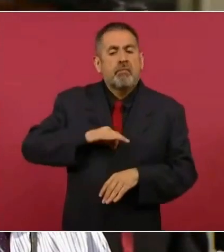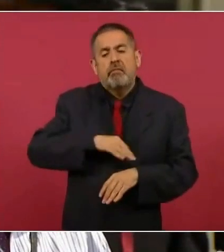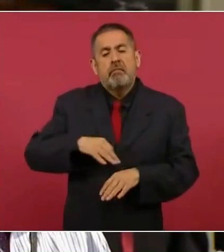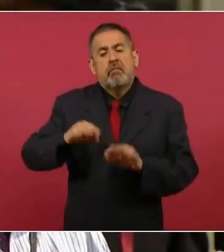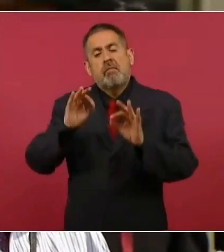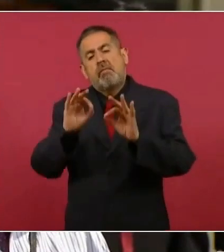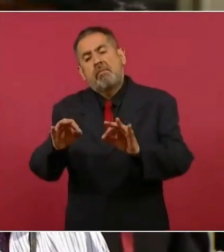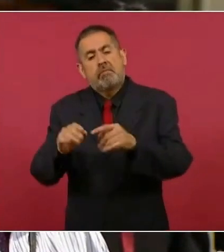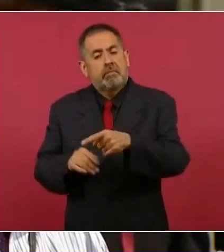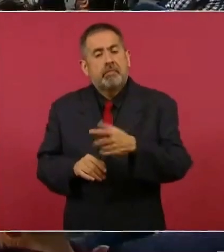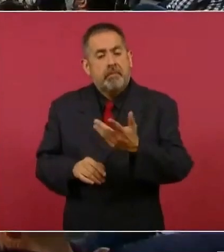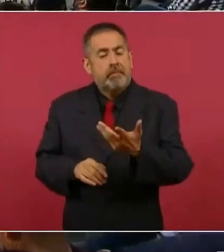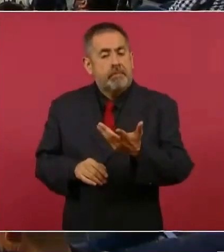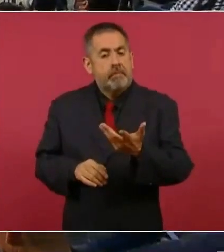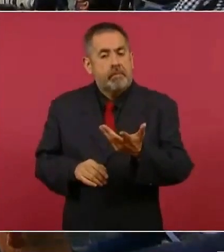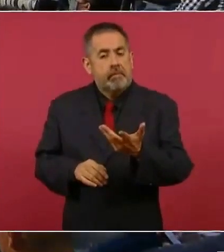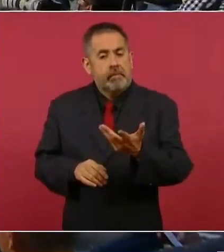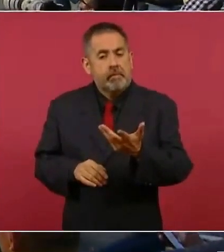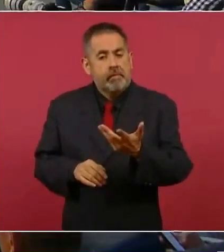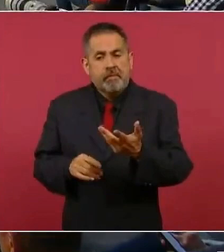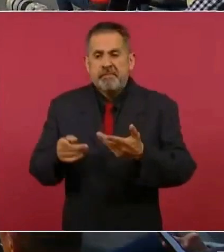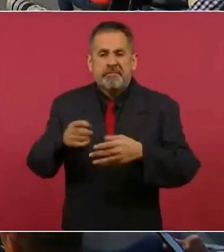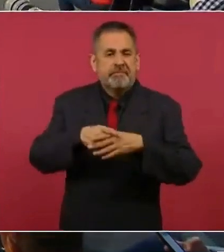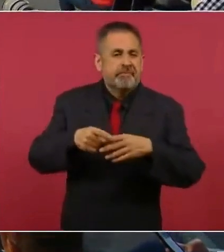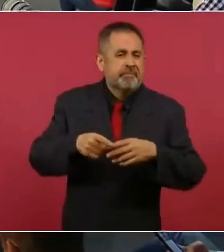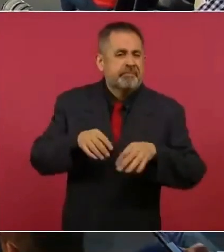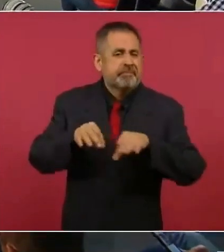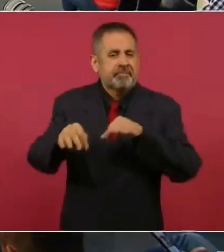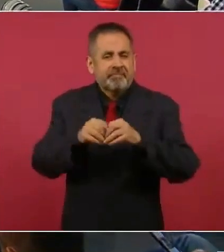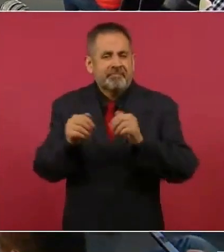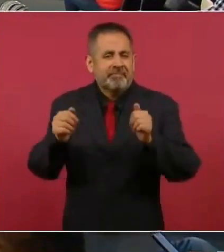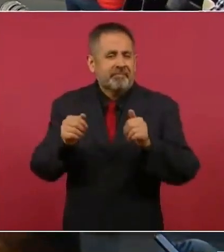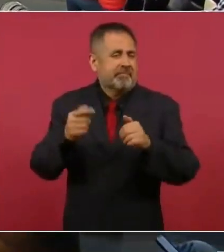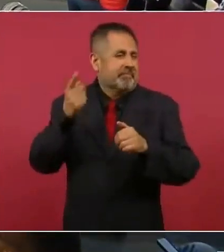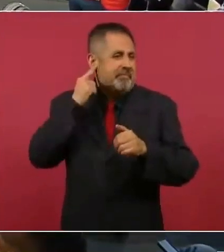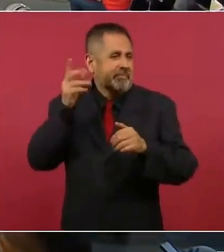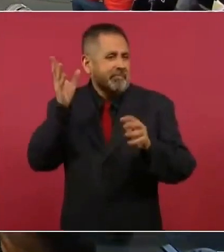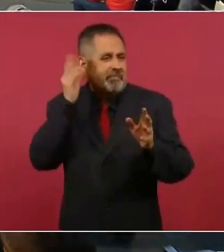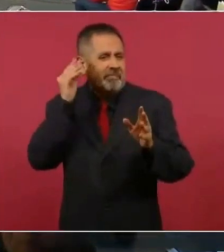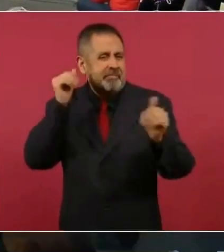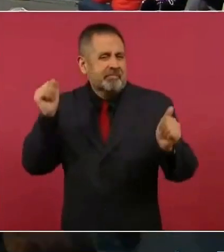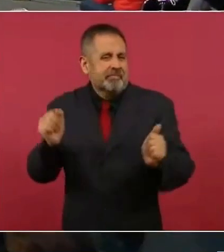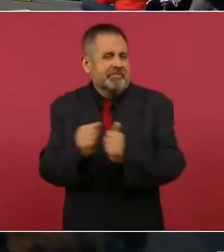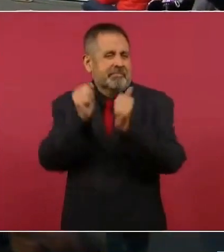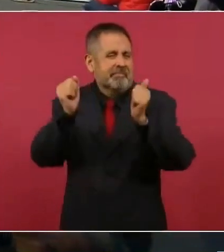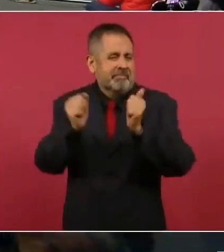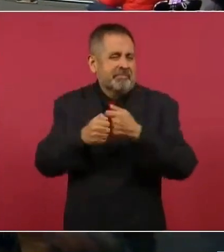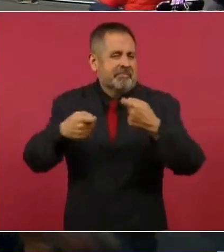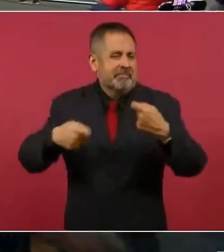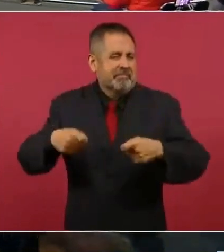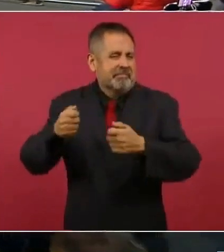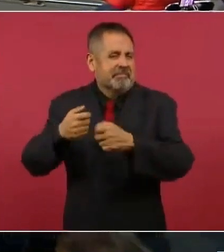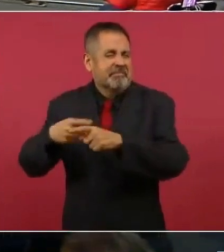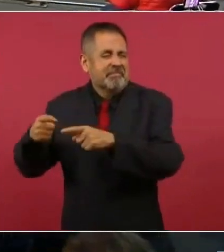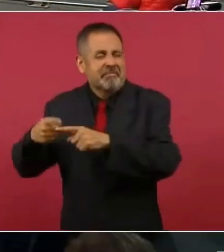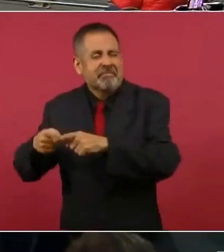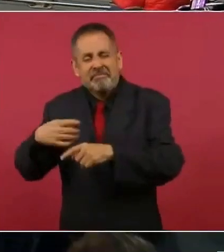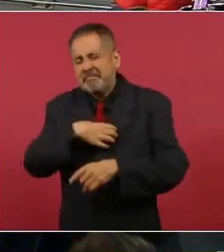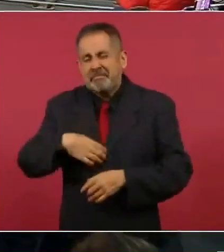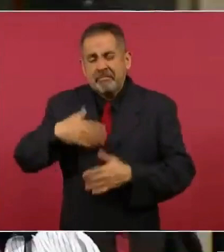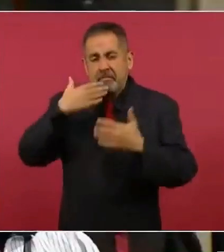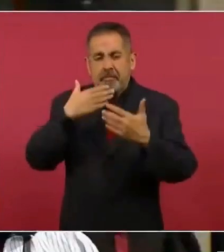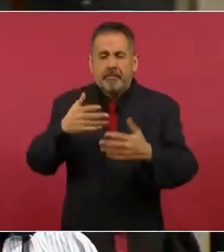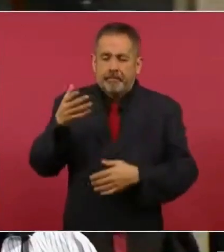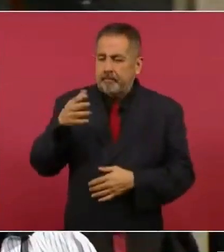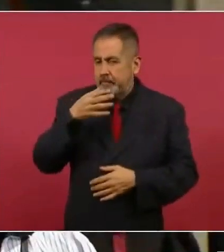inclusive le trajeron la banda, hubo de todo en el camino acá y le mandan muchos